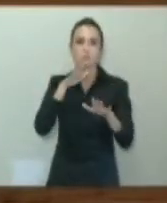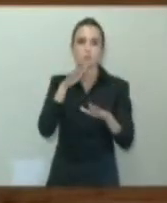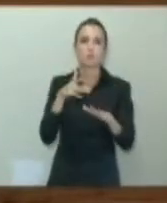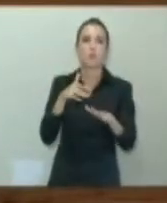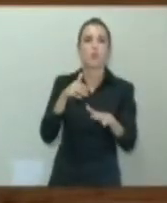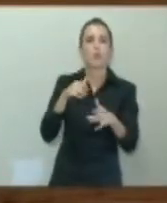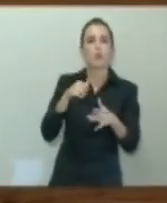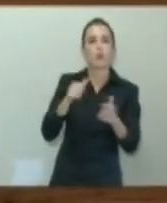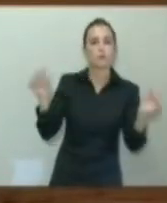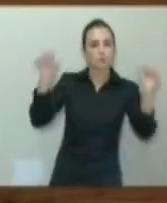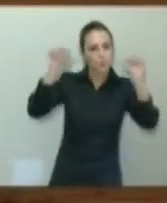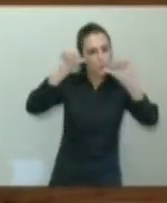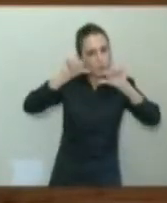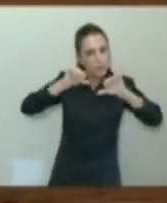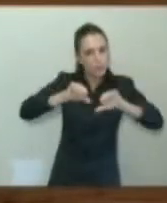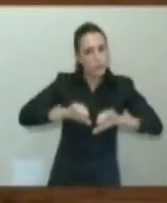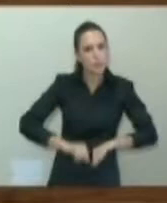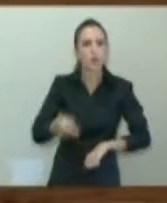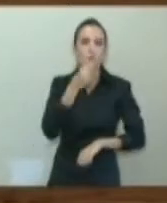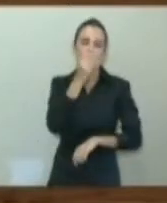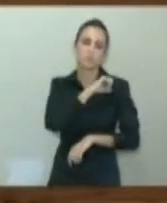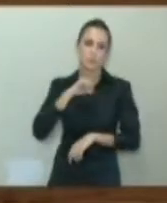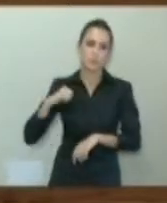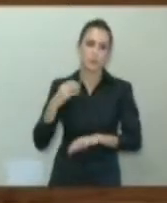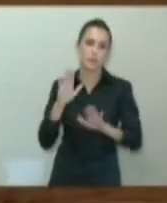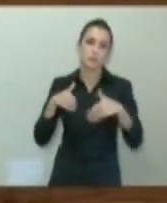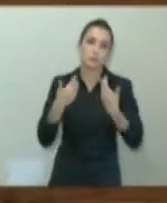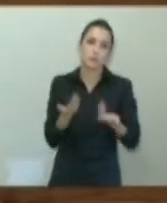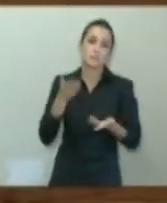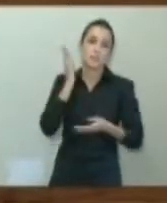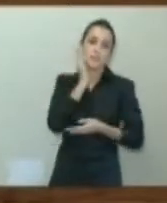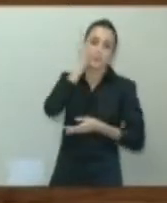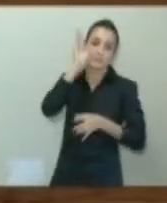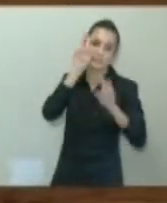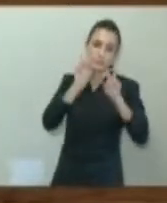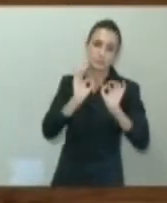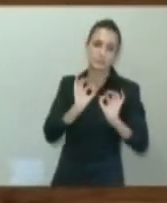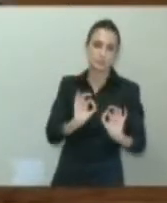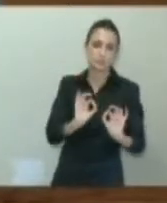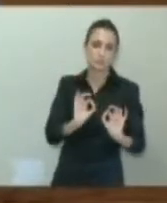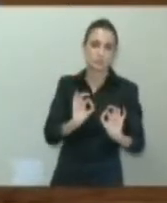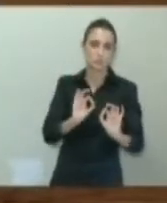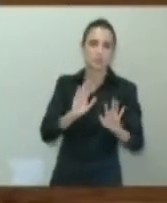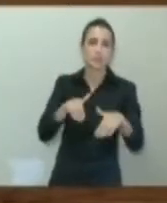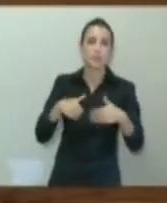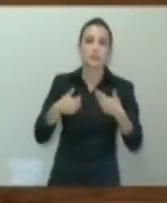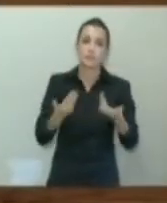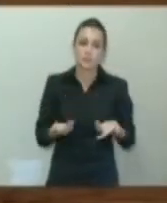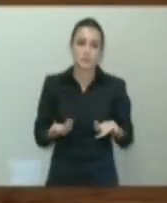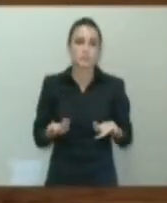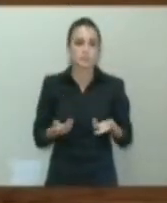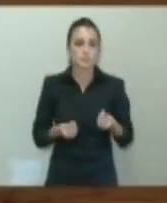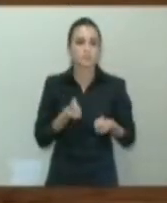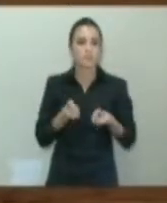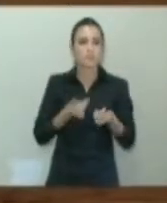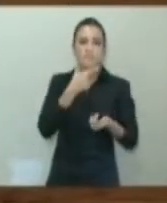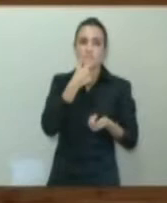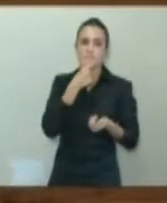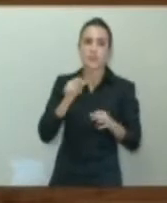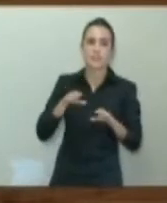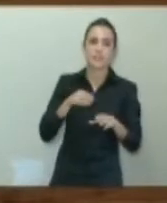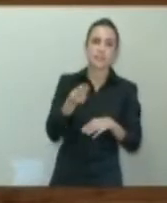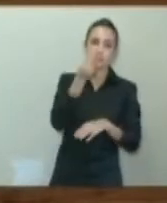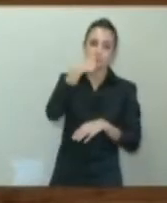de la Ley de Juego y Apuestas? Lo primero que afecta es precisamente a este tipo de cuestiones, digamos, que pueden ser más fácil de prescindir de ellas.